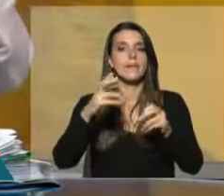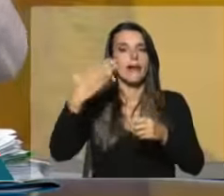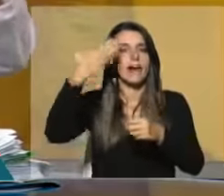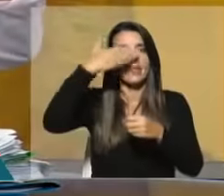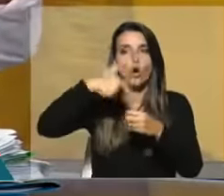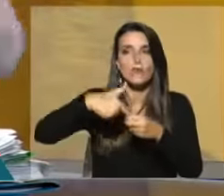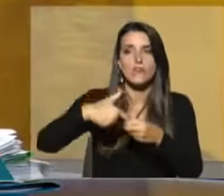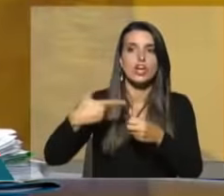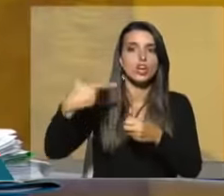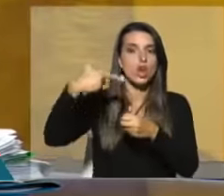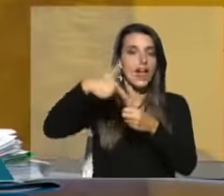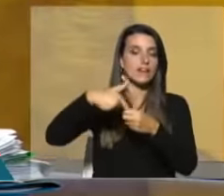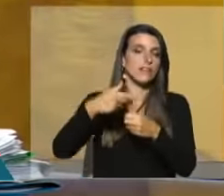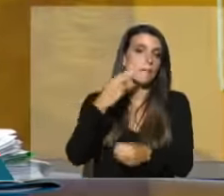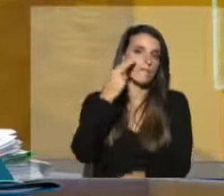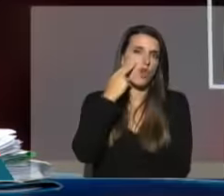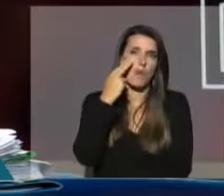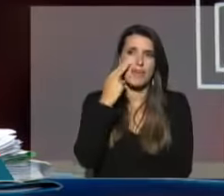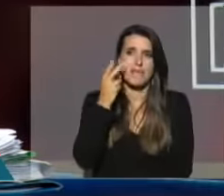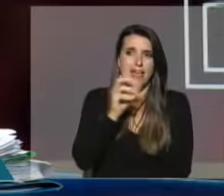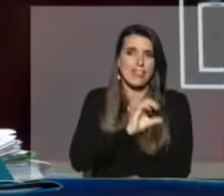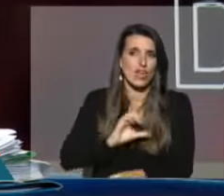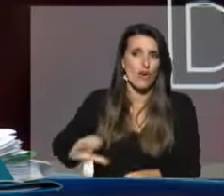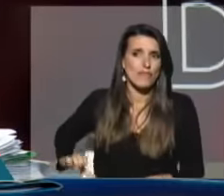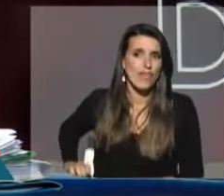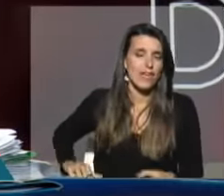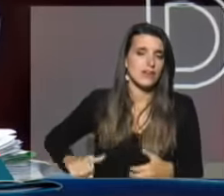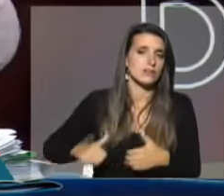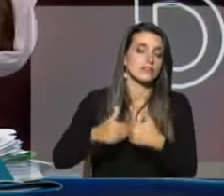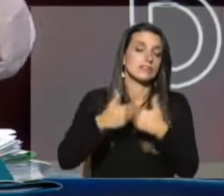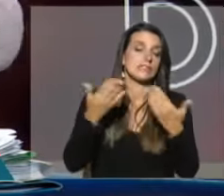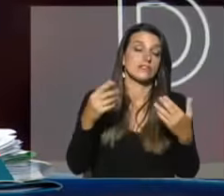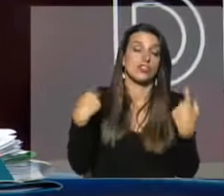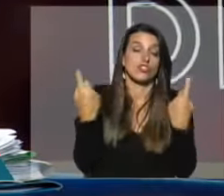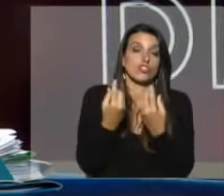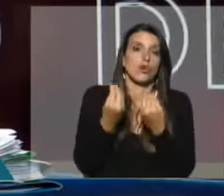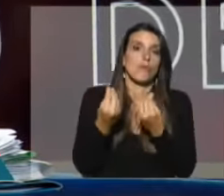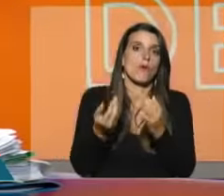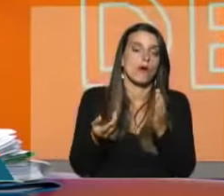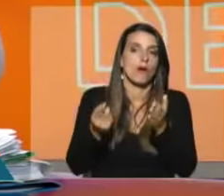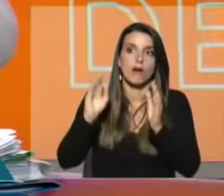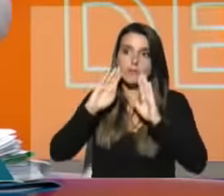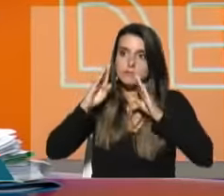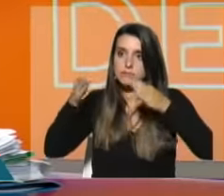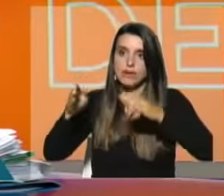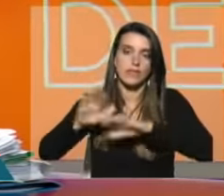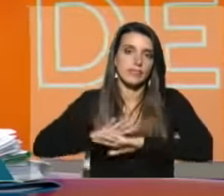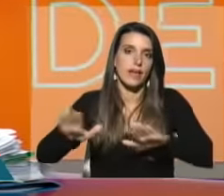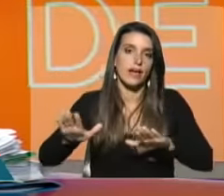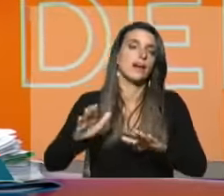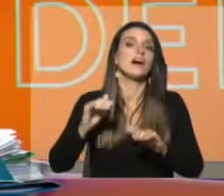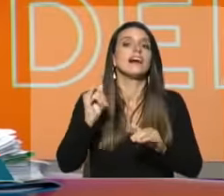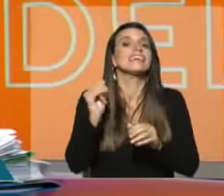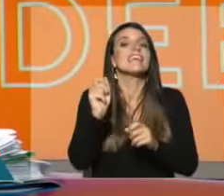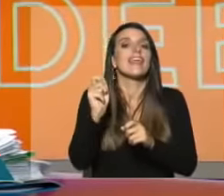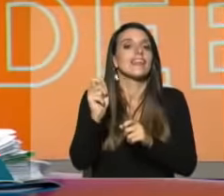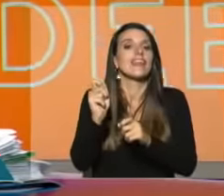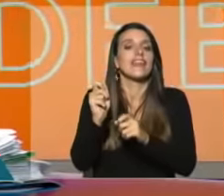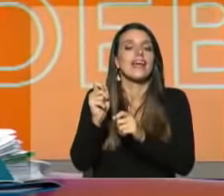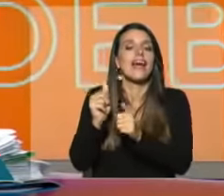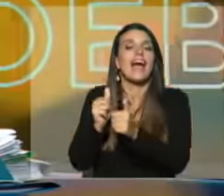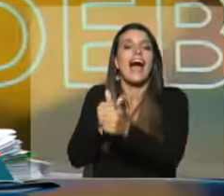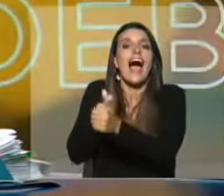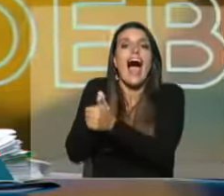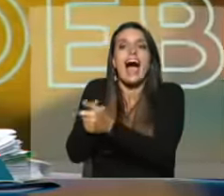que se metió el gobierno con esto de los combustibles, nos parecía que ya no había que insistir más. Alguien asesoró al